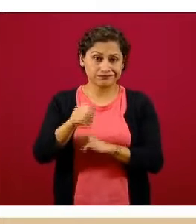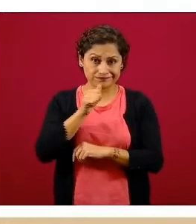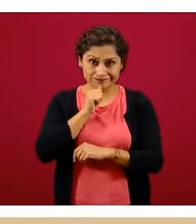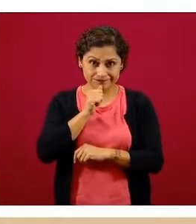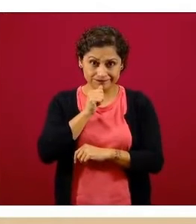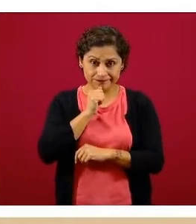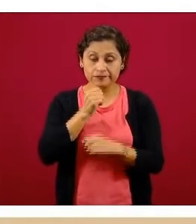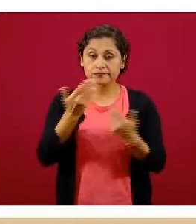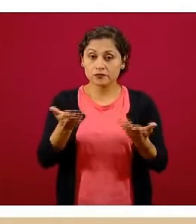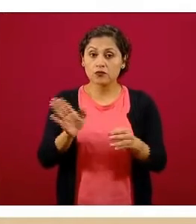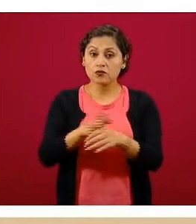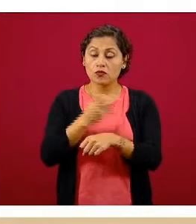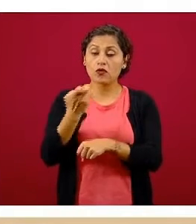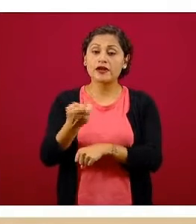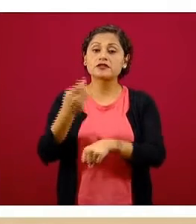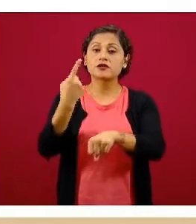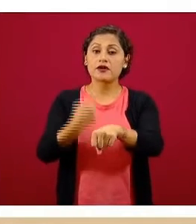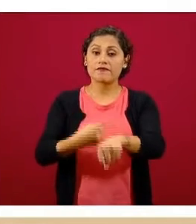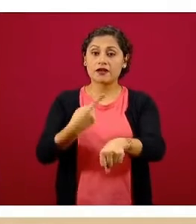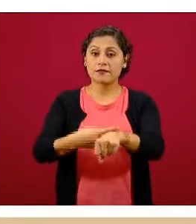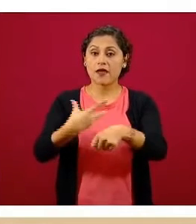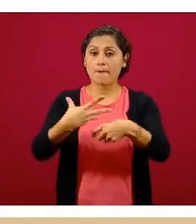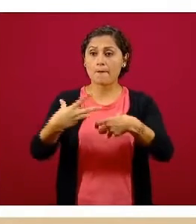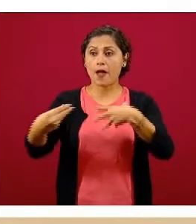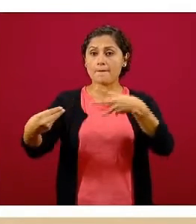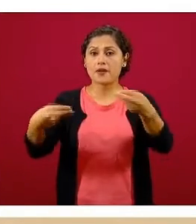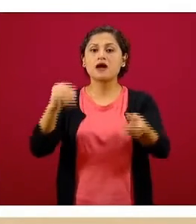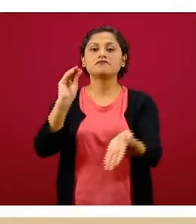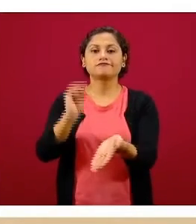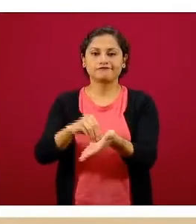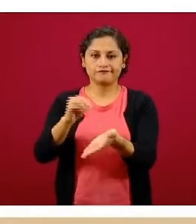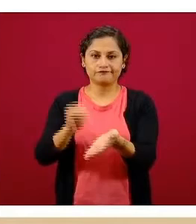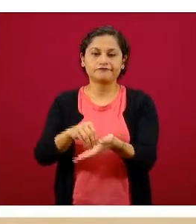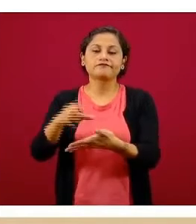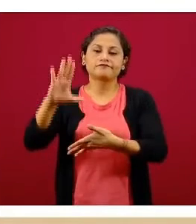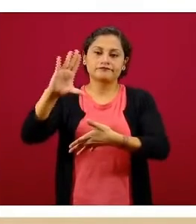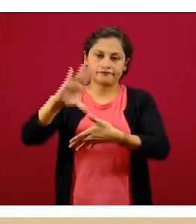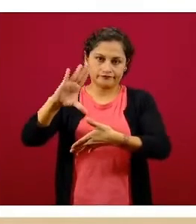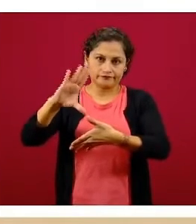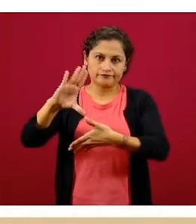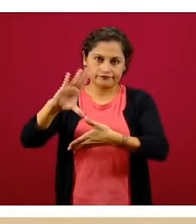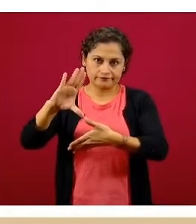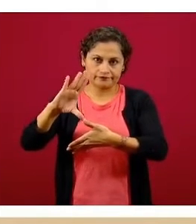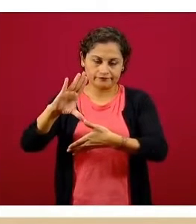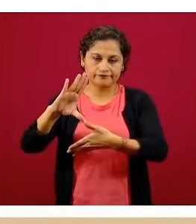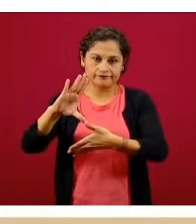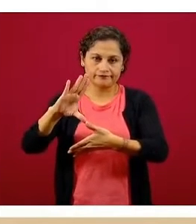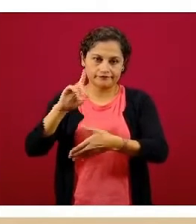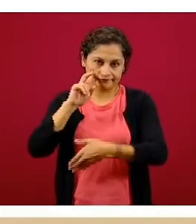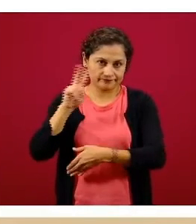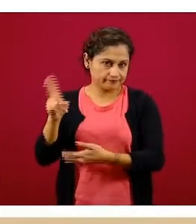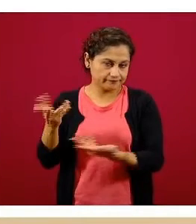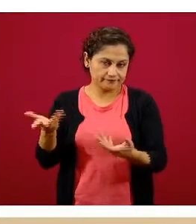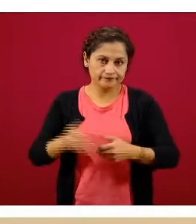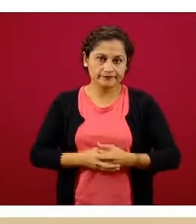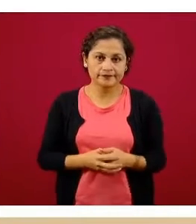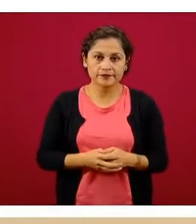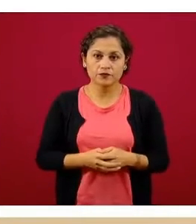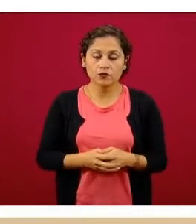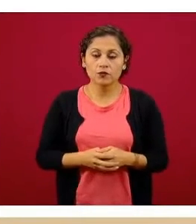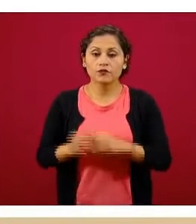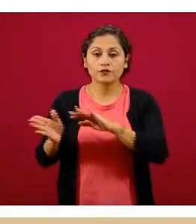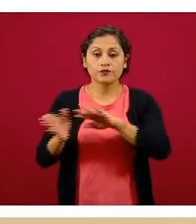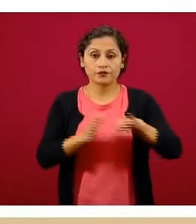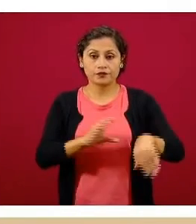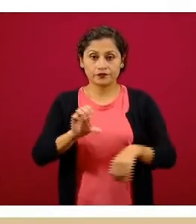la pandemia todavía activa, sobre todo en la región de las Américas, como es evidente en el mapa. Veamos la siguiente